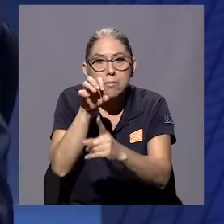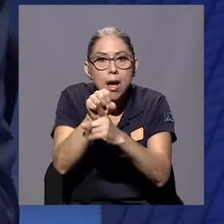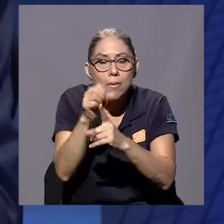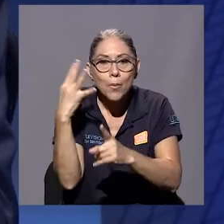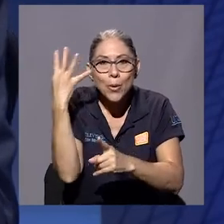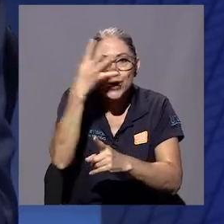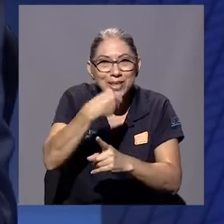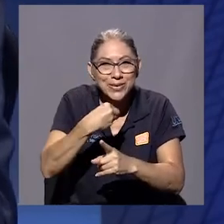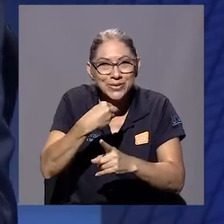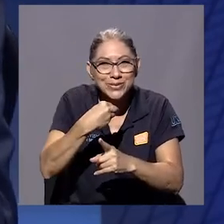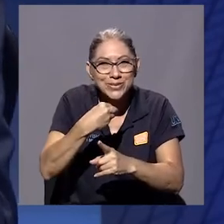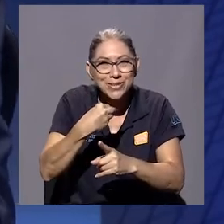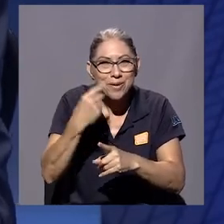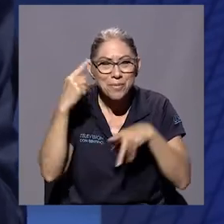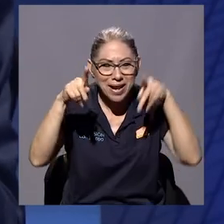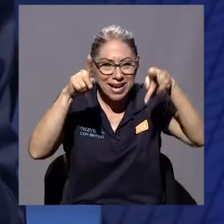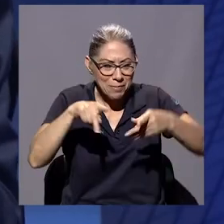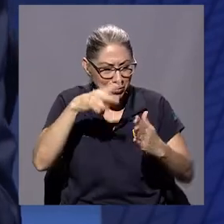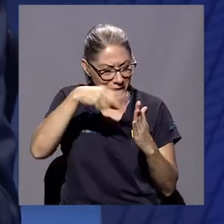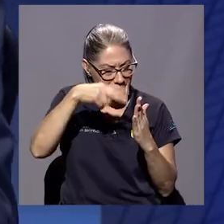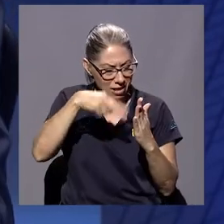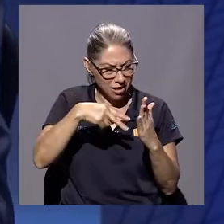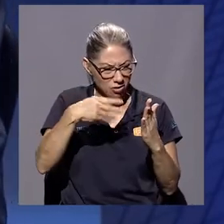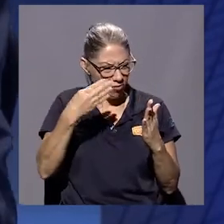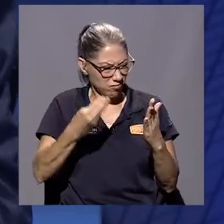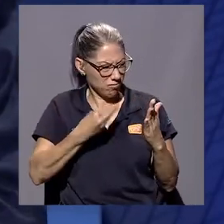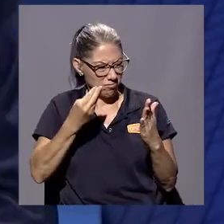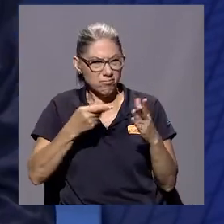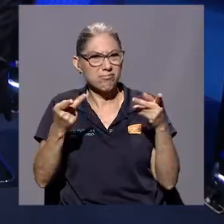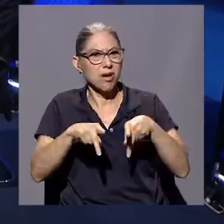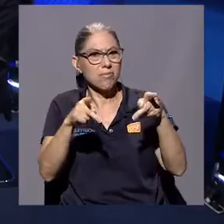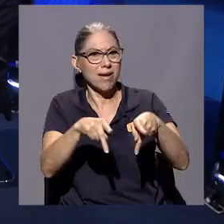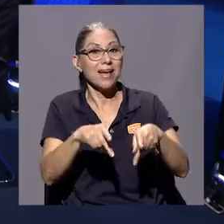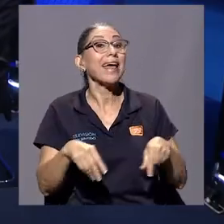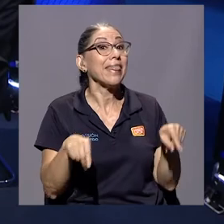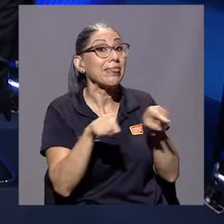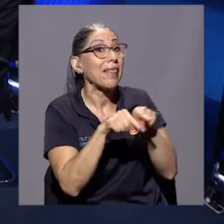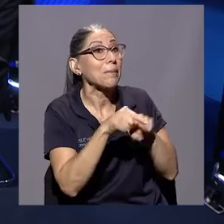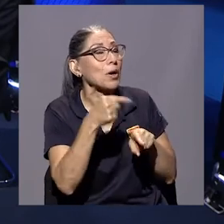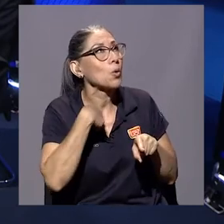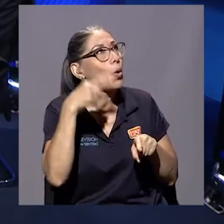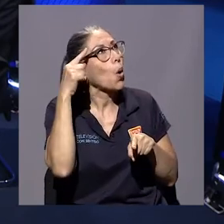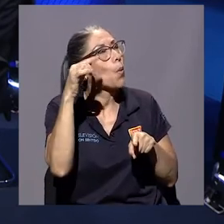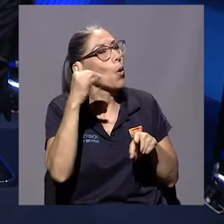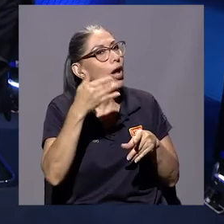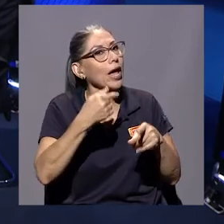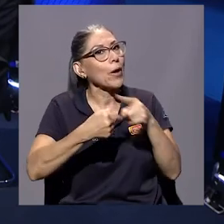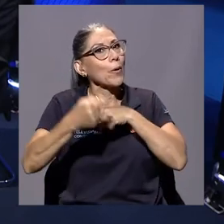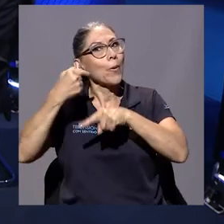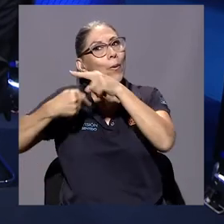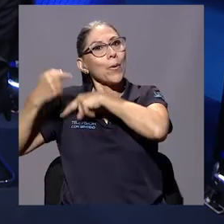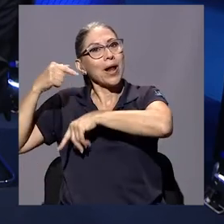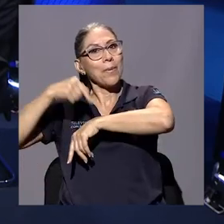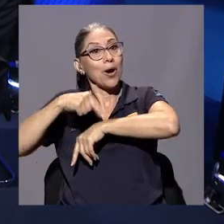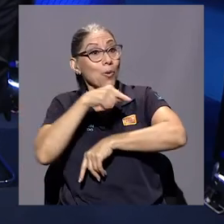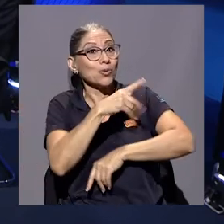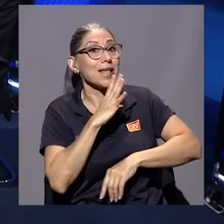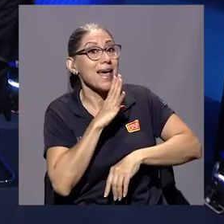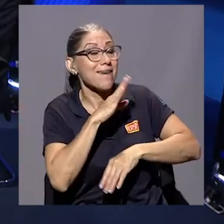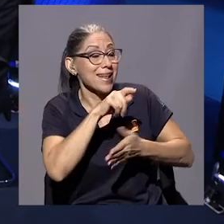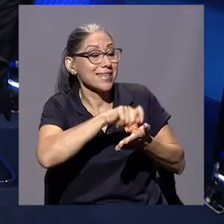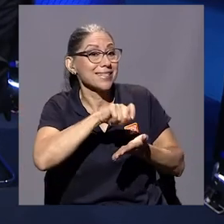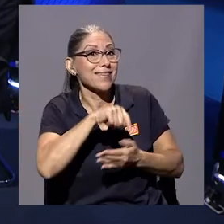lector se sienta un poco despistado de, bueno, ¿para dónde va esto? Lo traslada uno a una época también, déjeme decirle, don Enrique, porque usted nos habla, por ejemplo, del OIJ,